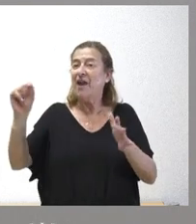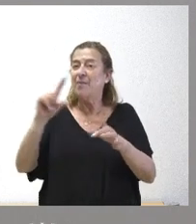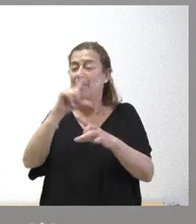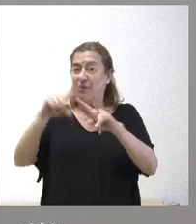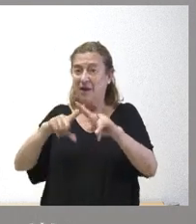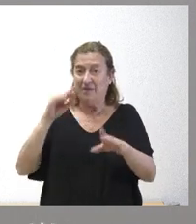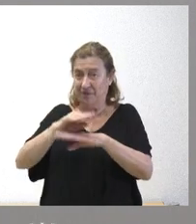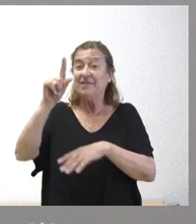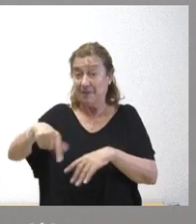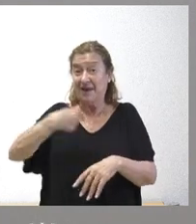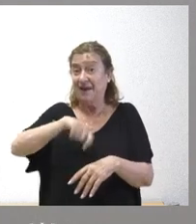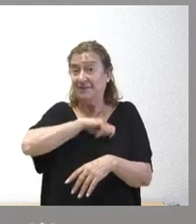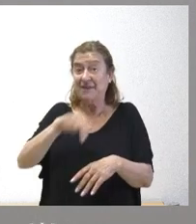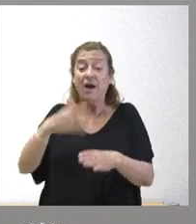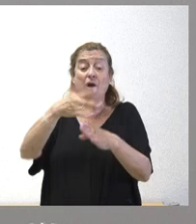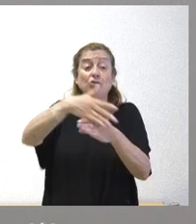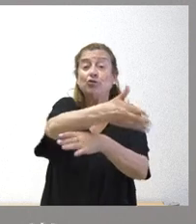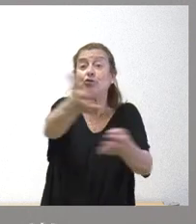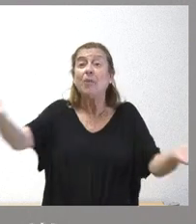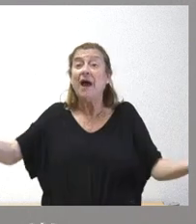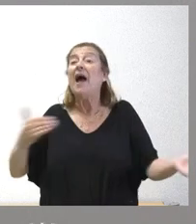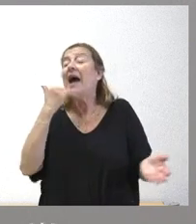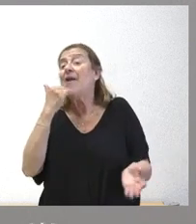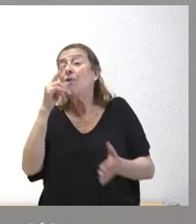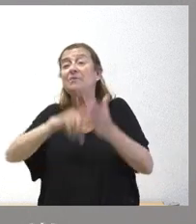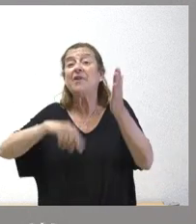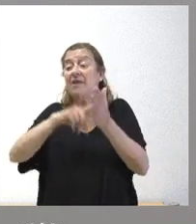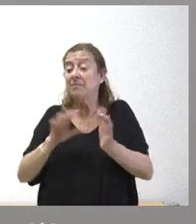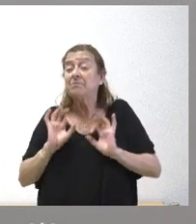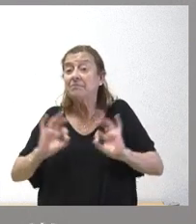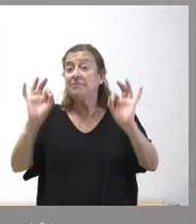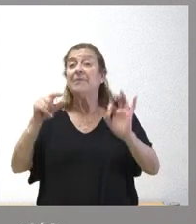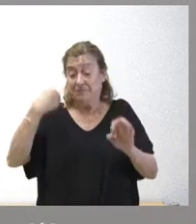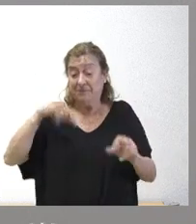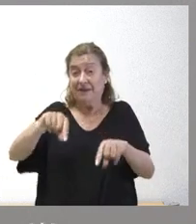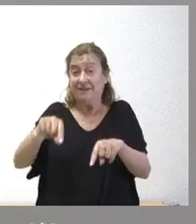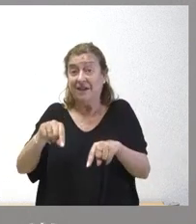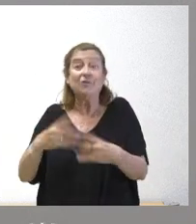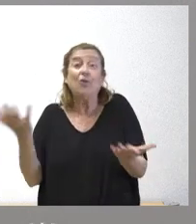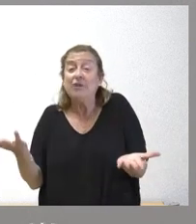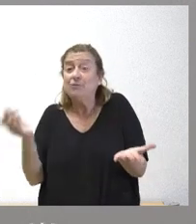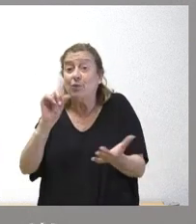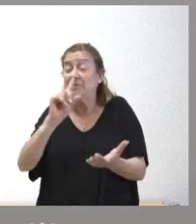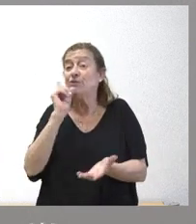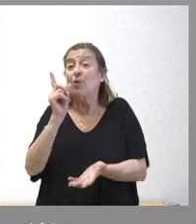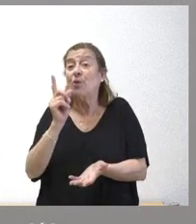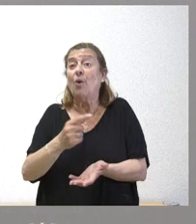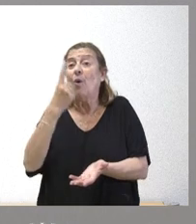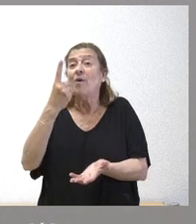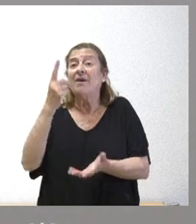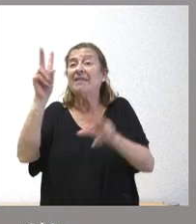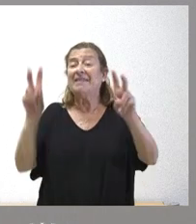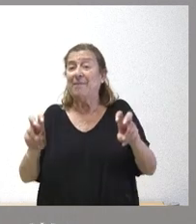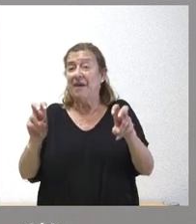Castilla y León y que las que quedan sin cubrir son algunas especialidades determinadas entre ellas esta Por tanto, no es solo una materia